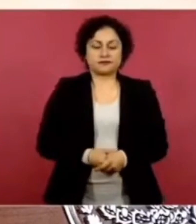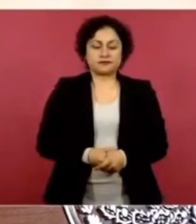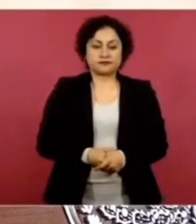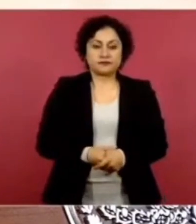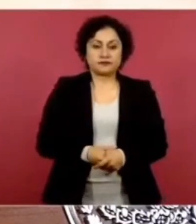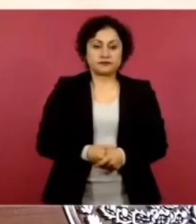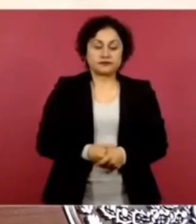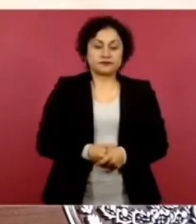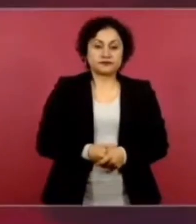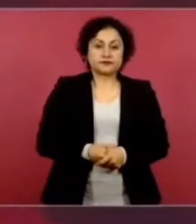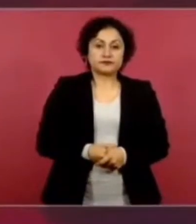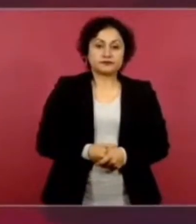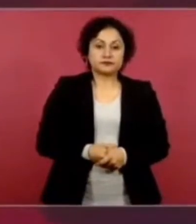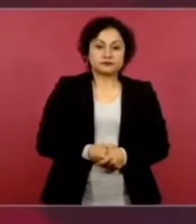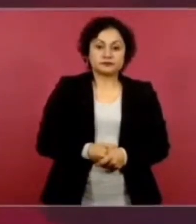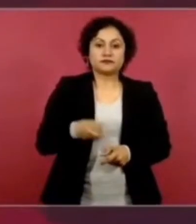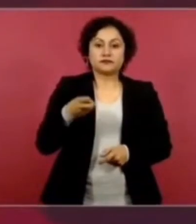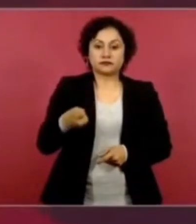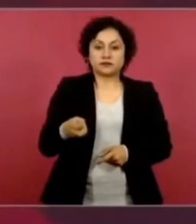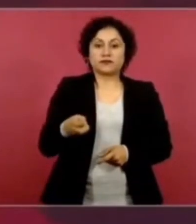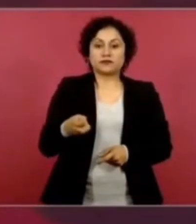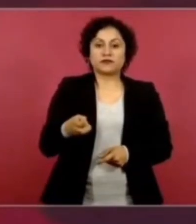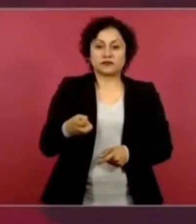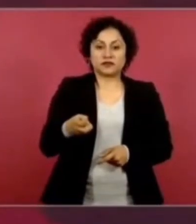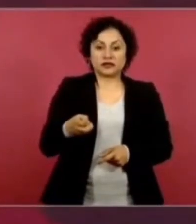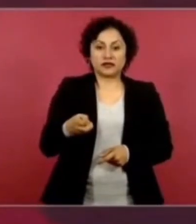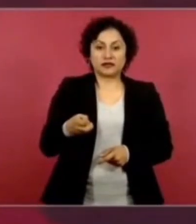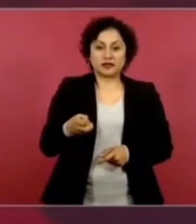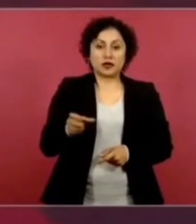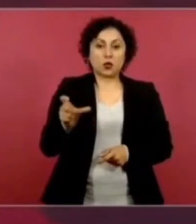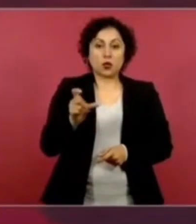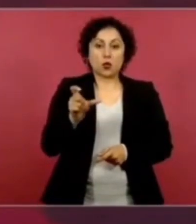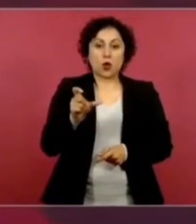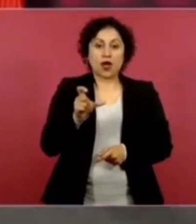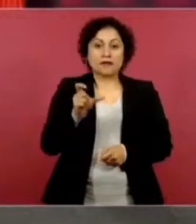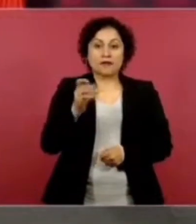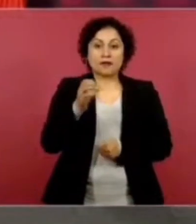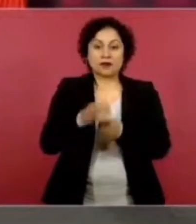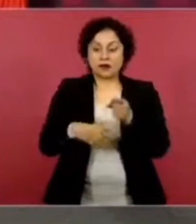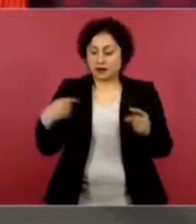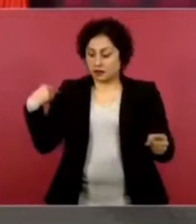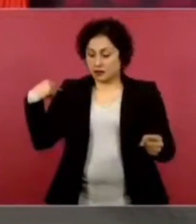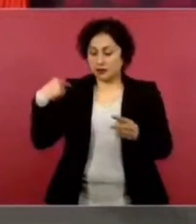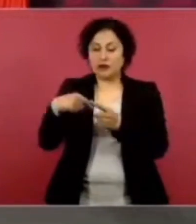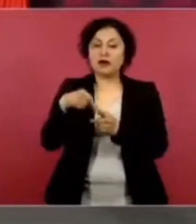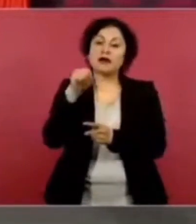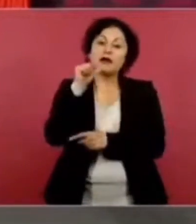Esto es el corte de las 12 de la noche de ayer,